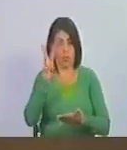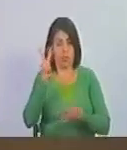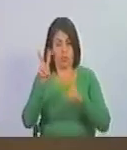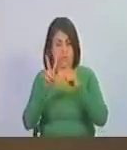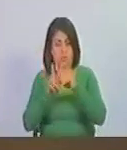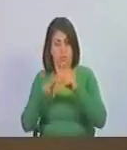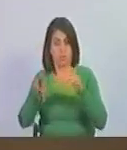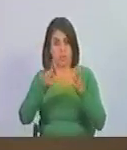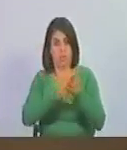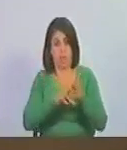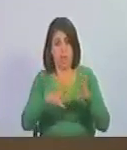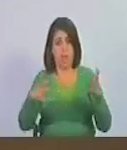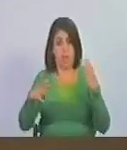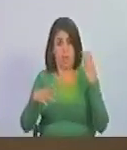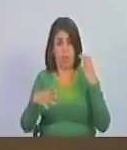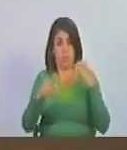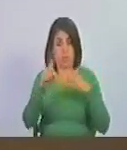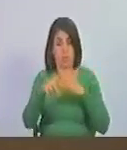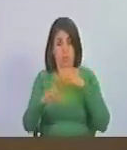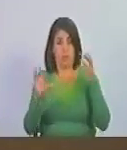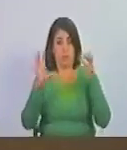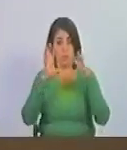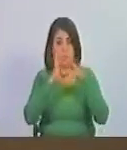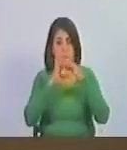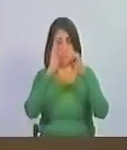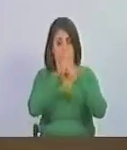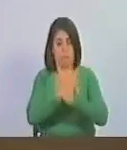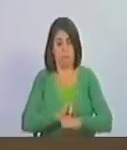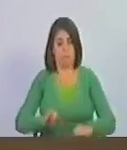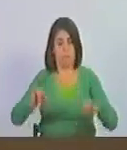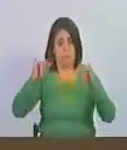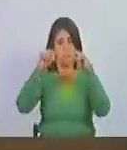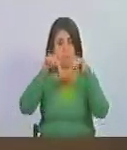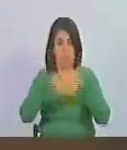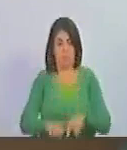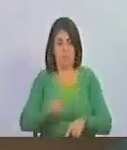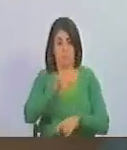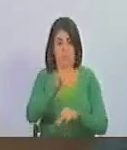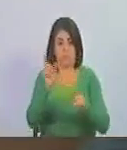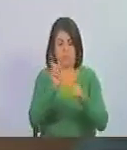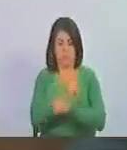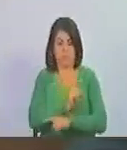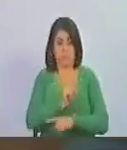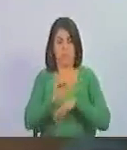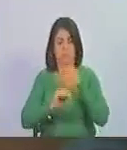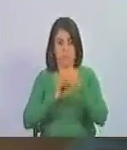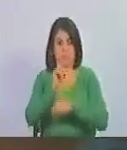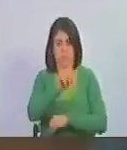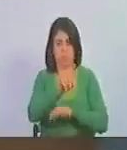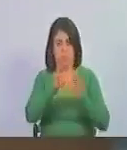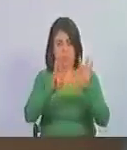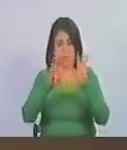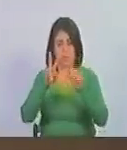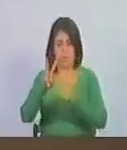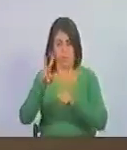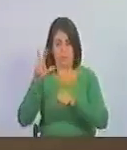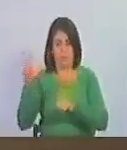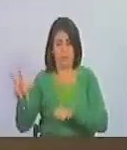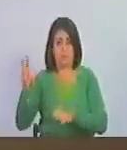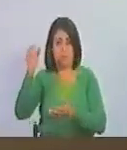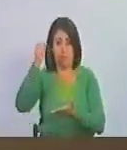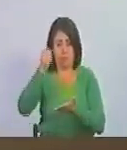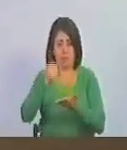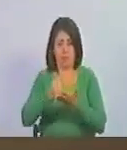repito sino la Gran Colombia consolidó la independencia y ese 3 de agosto siguiente de 1823 la